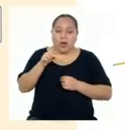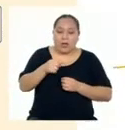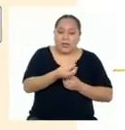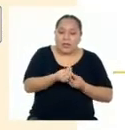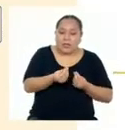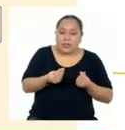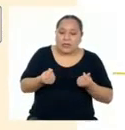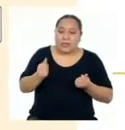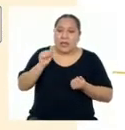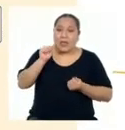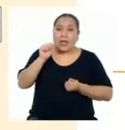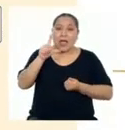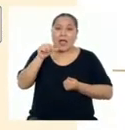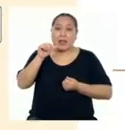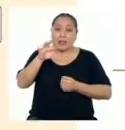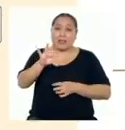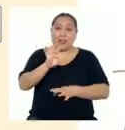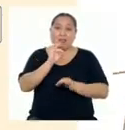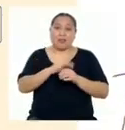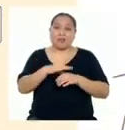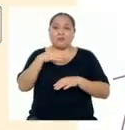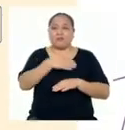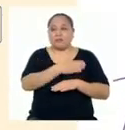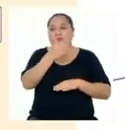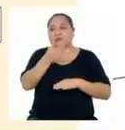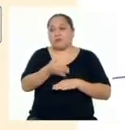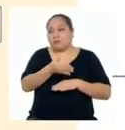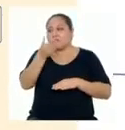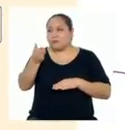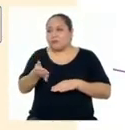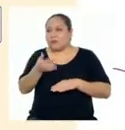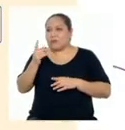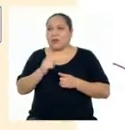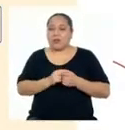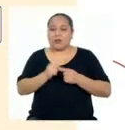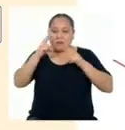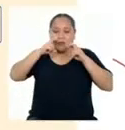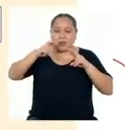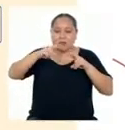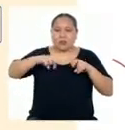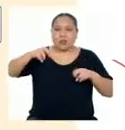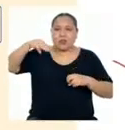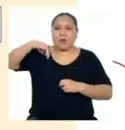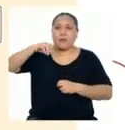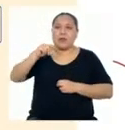marinas. Y así pasaron varios estudios de metabolismo humano.